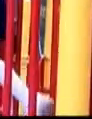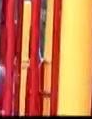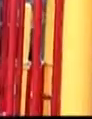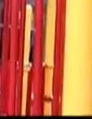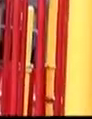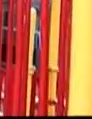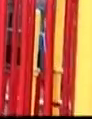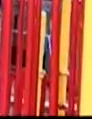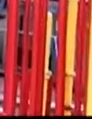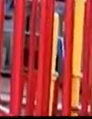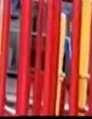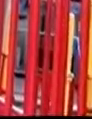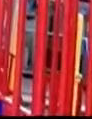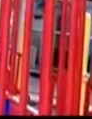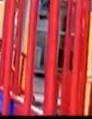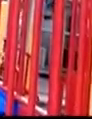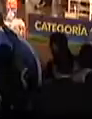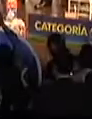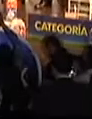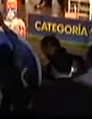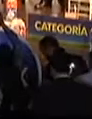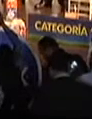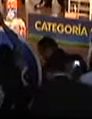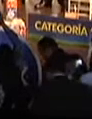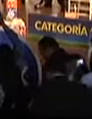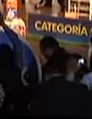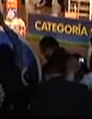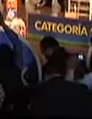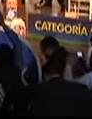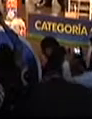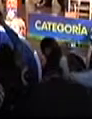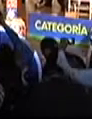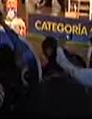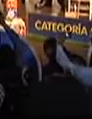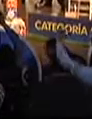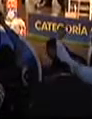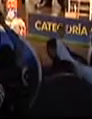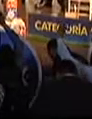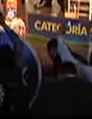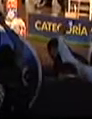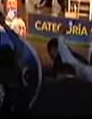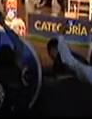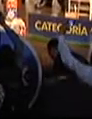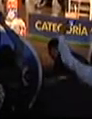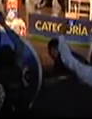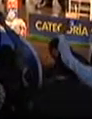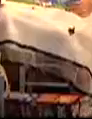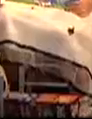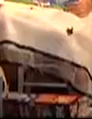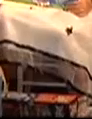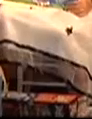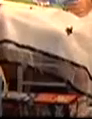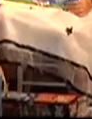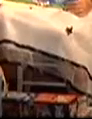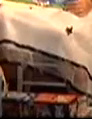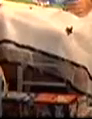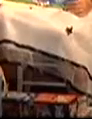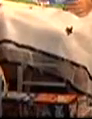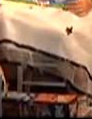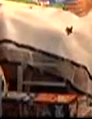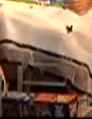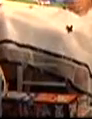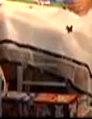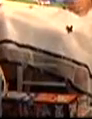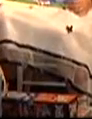comunicación y su convivencia en familia. El certamen es organizado por el Consejo de la Comunicación, en colaboración con la